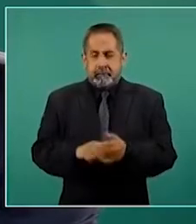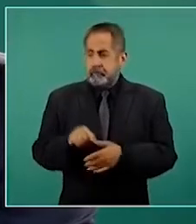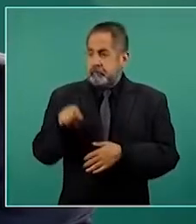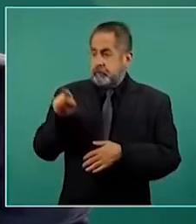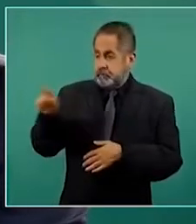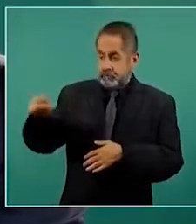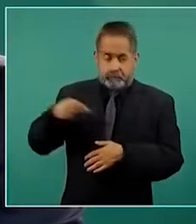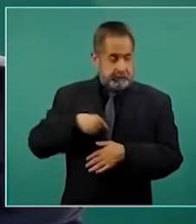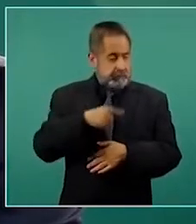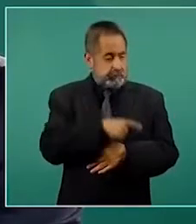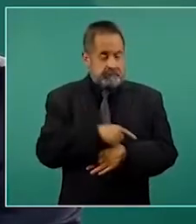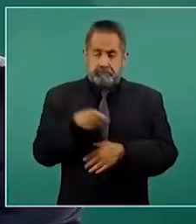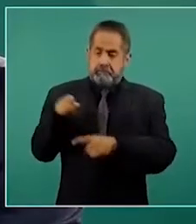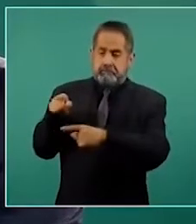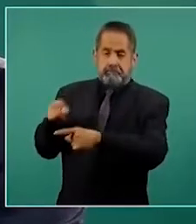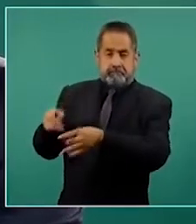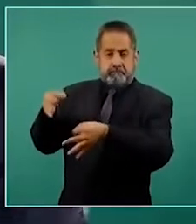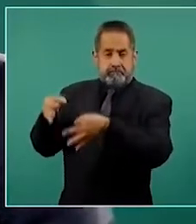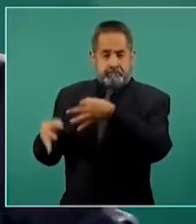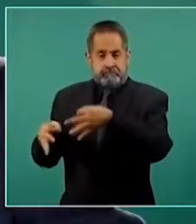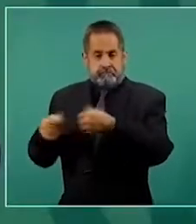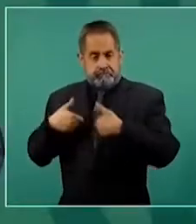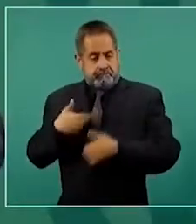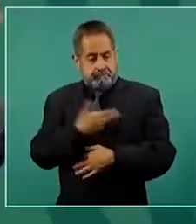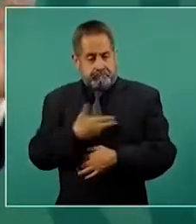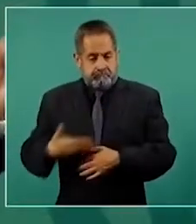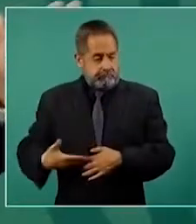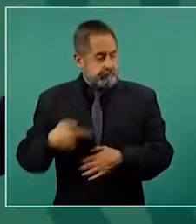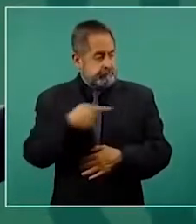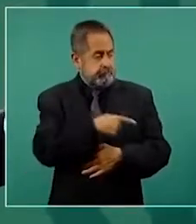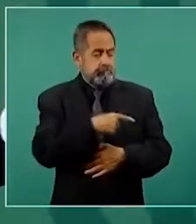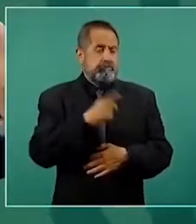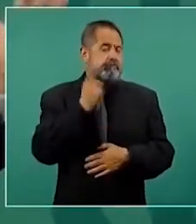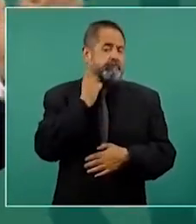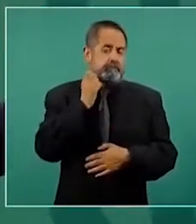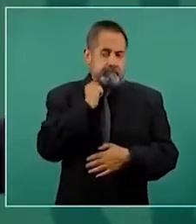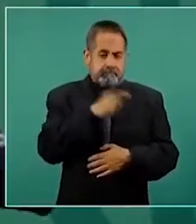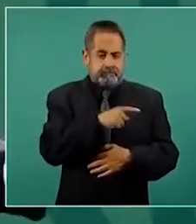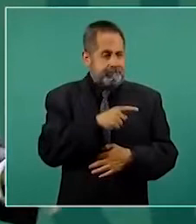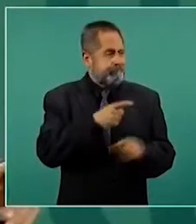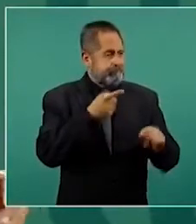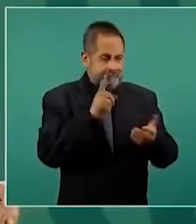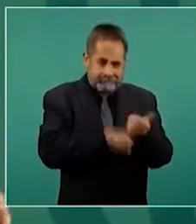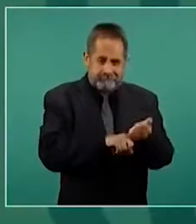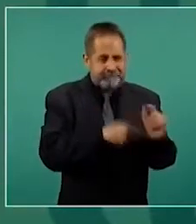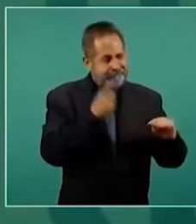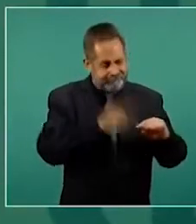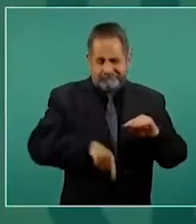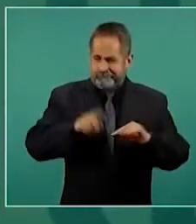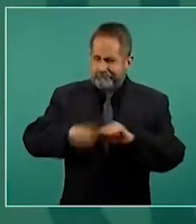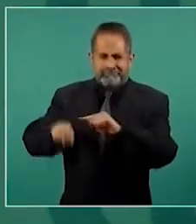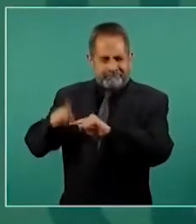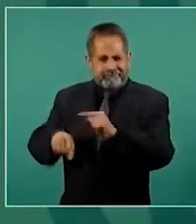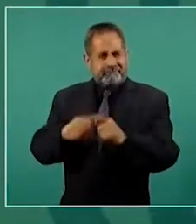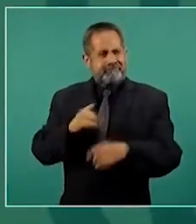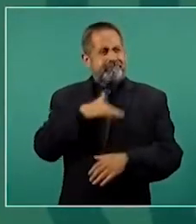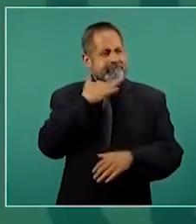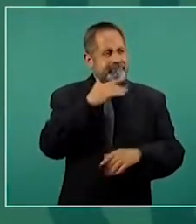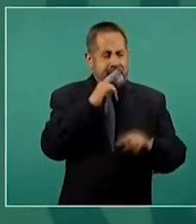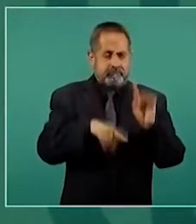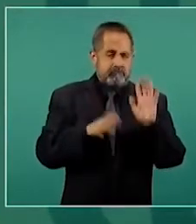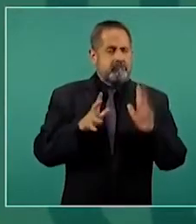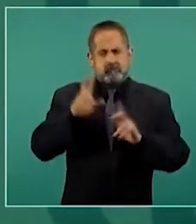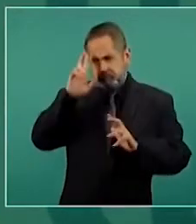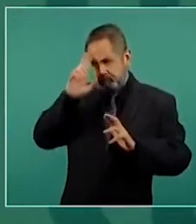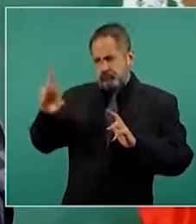poderes, claro, respetando la independencia de cada poder,